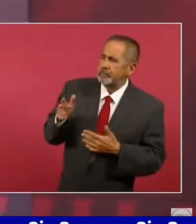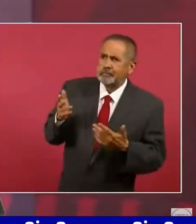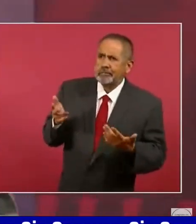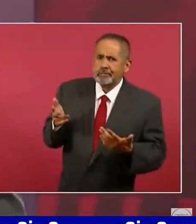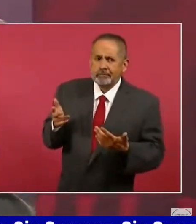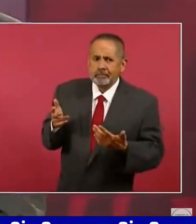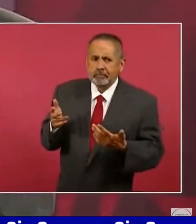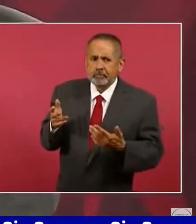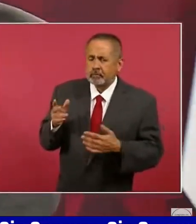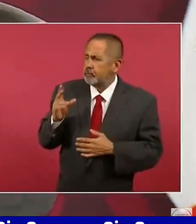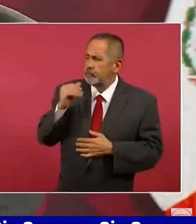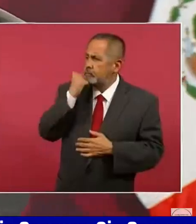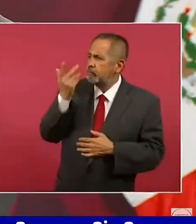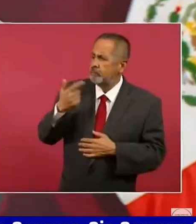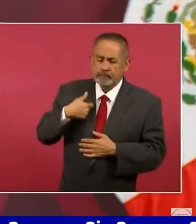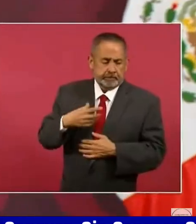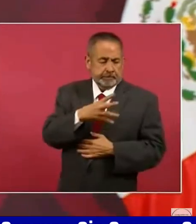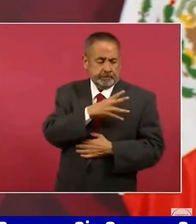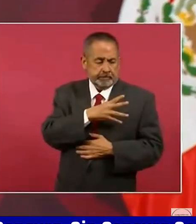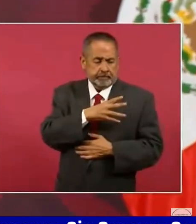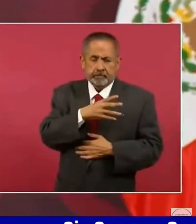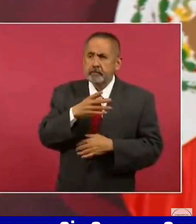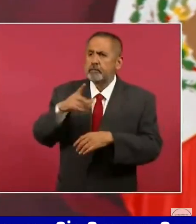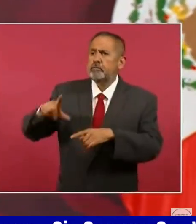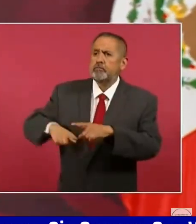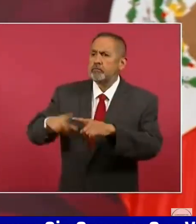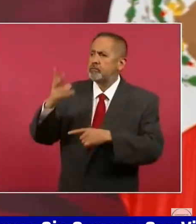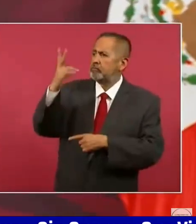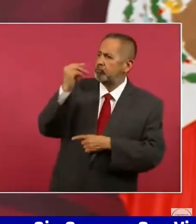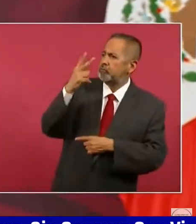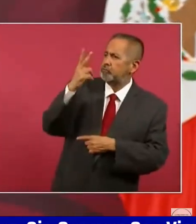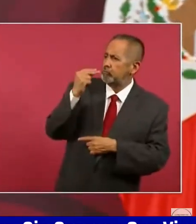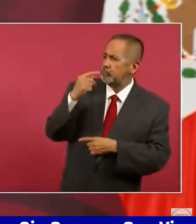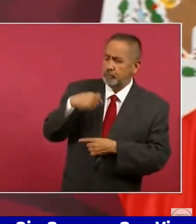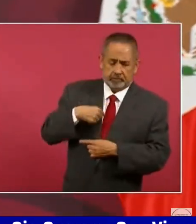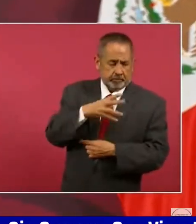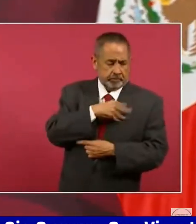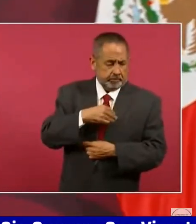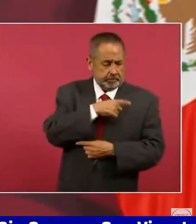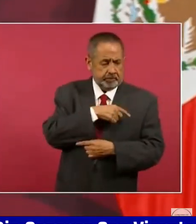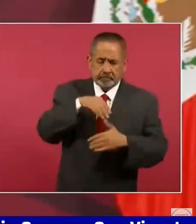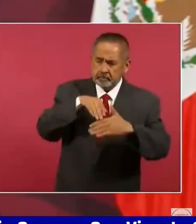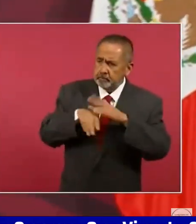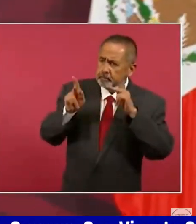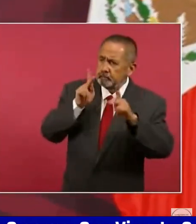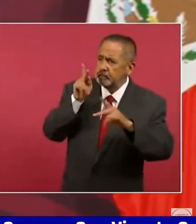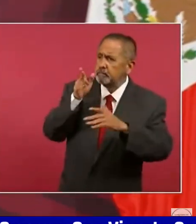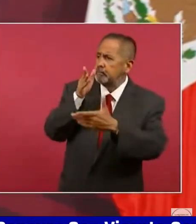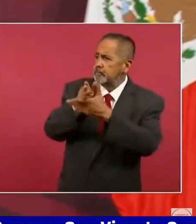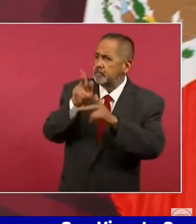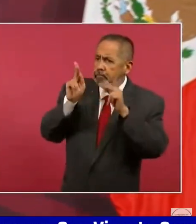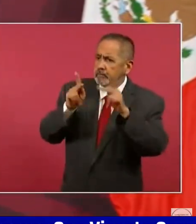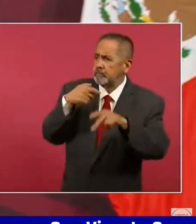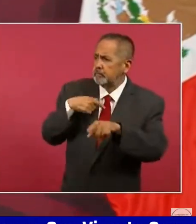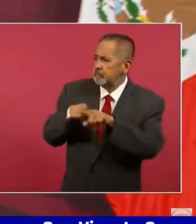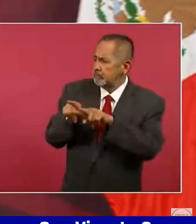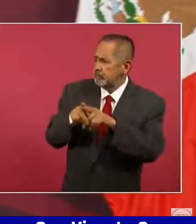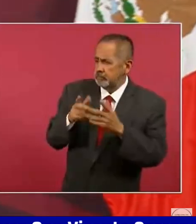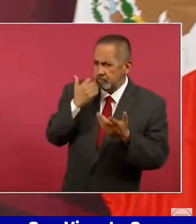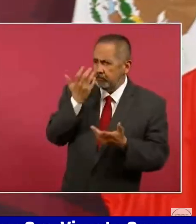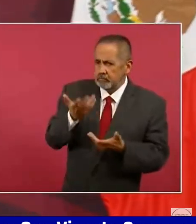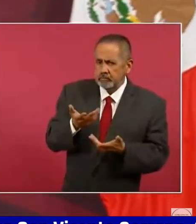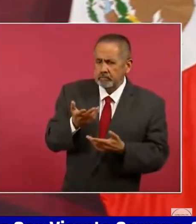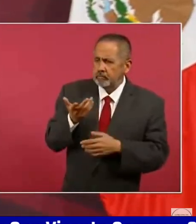a mis hijas visitar a su hermano en la cárcel. Le quiero